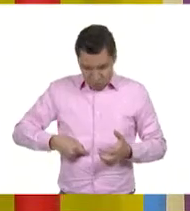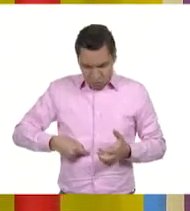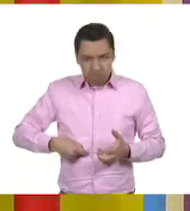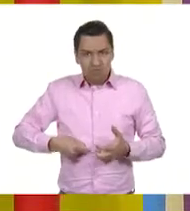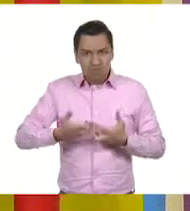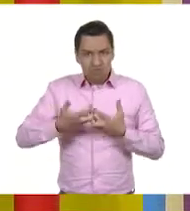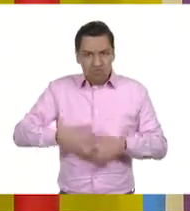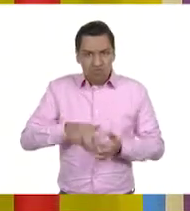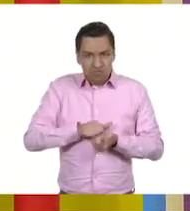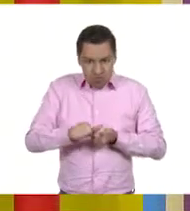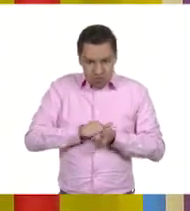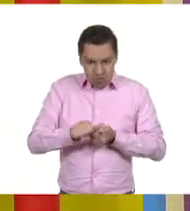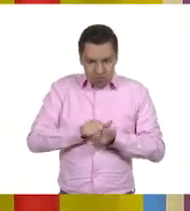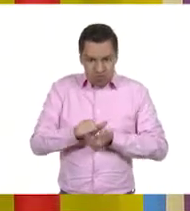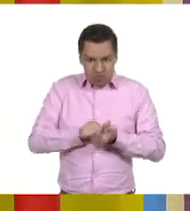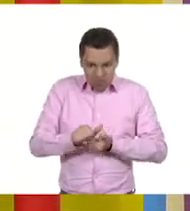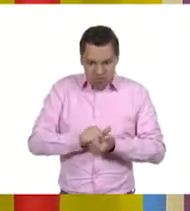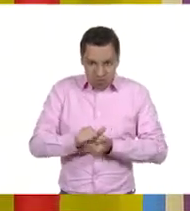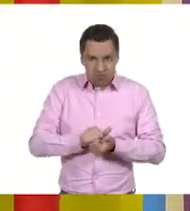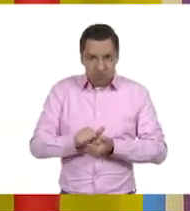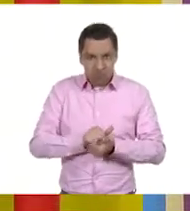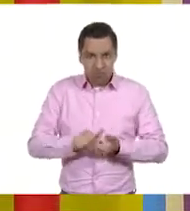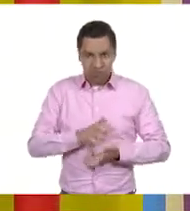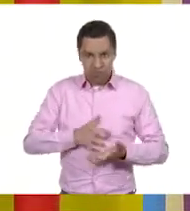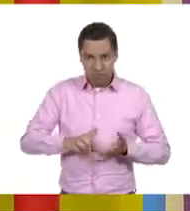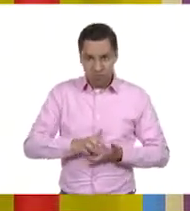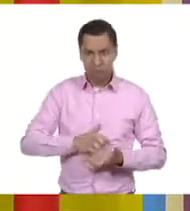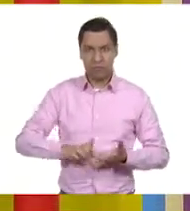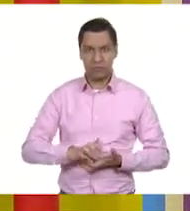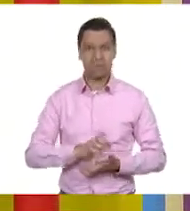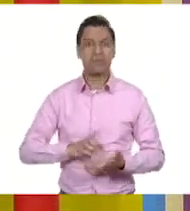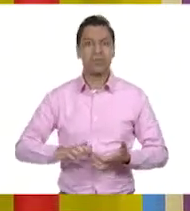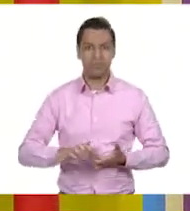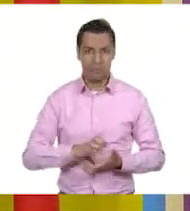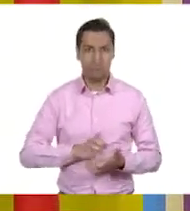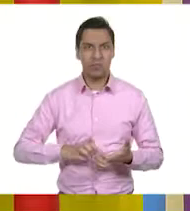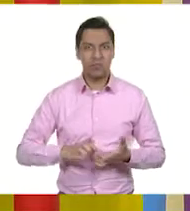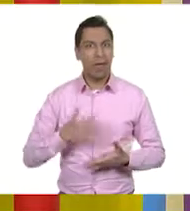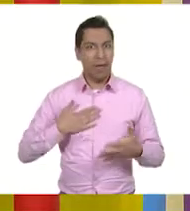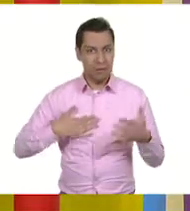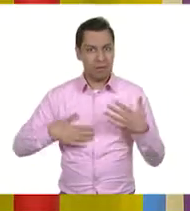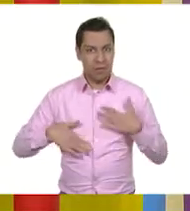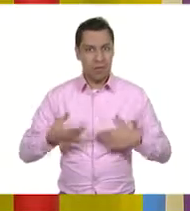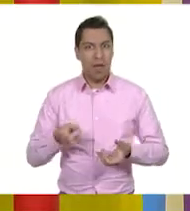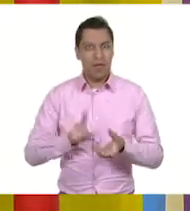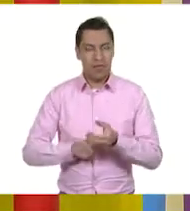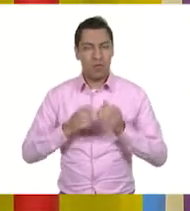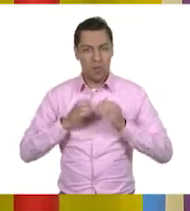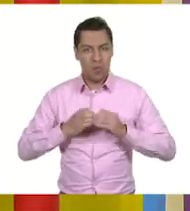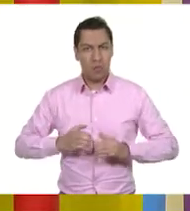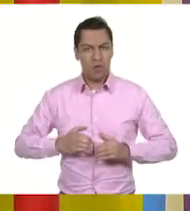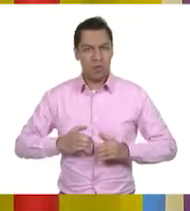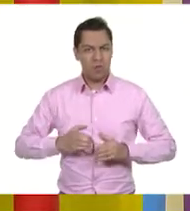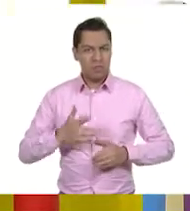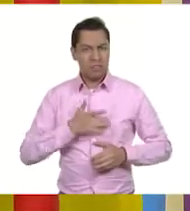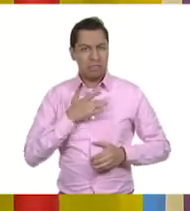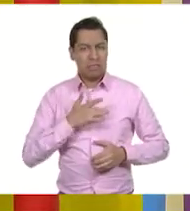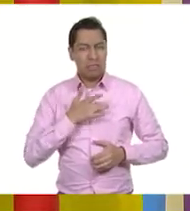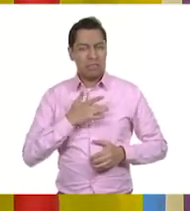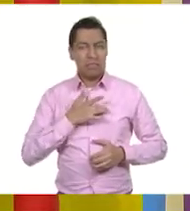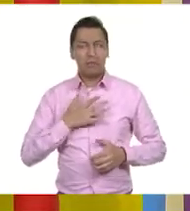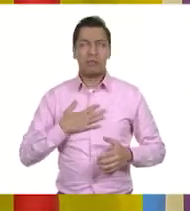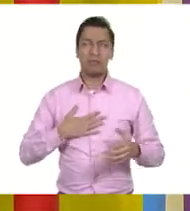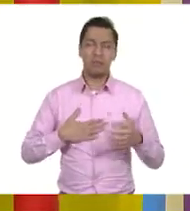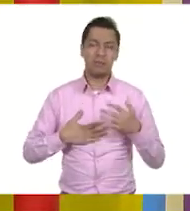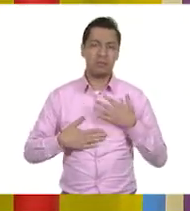esfuerzo de los órganos de nuestro cuerpo. Pero también, pues sí, yo creo que siempre se siente uno después de comer con cierta